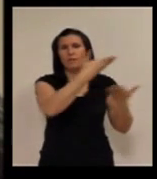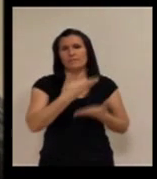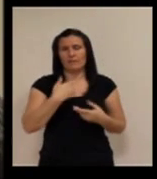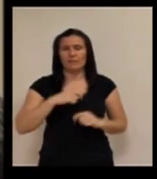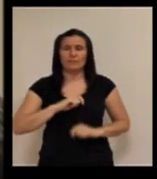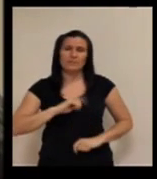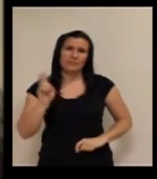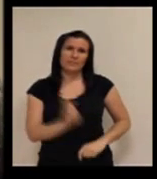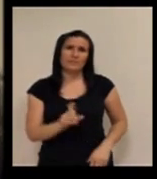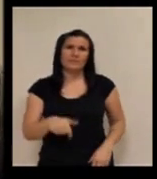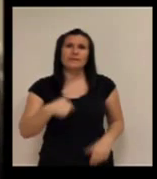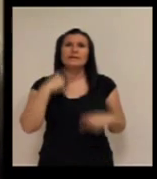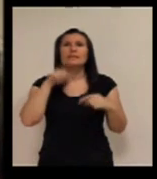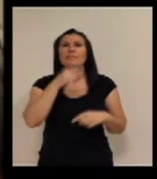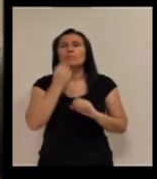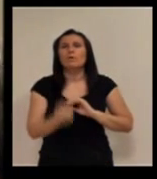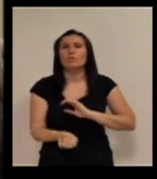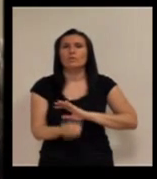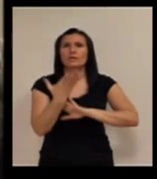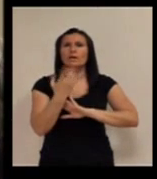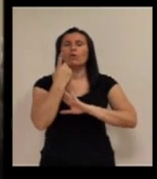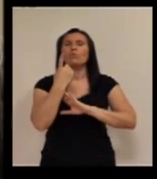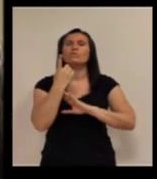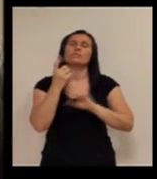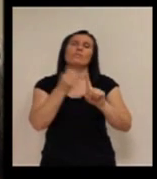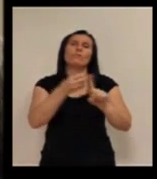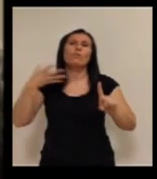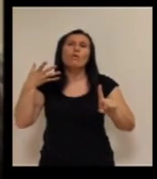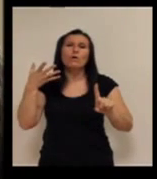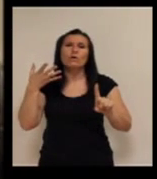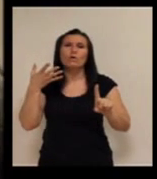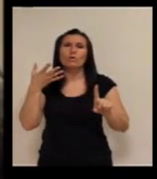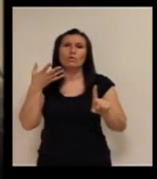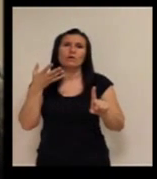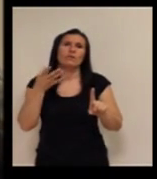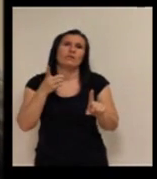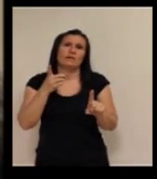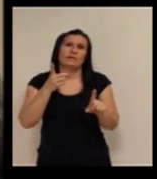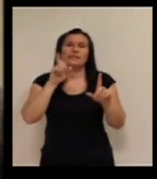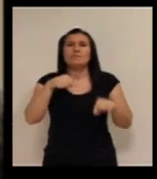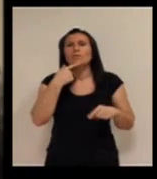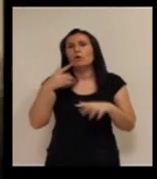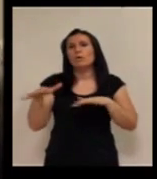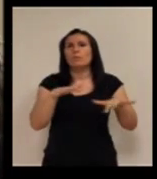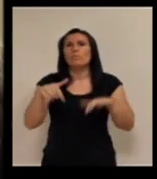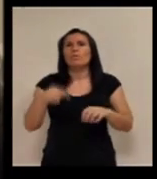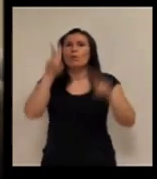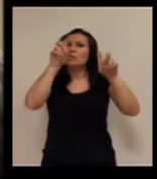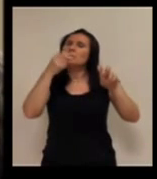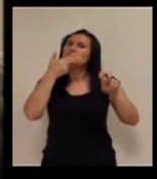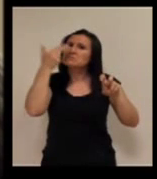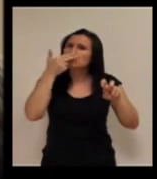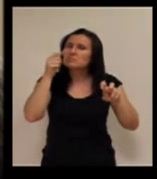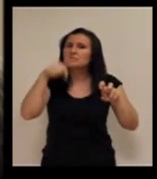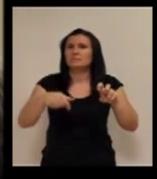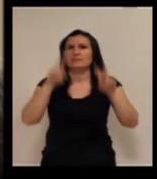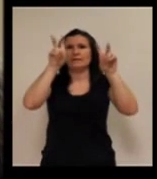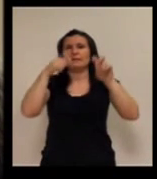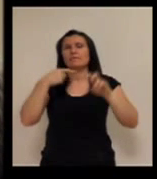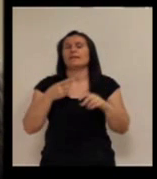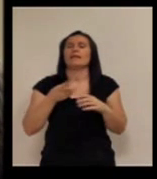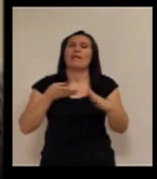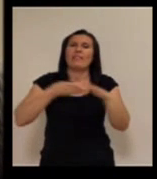realizada y por crear un foro, bueno, yo creo adecuado y por promover un tema tan interesante como es el de la